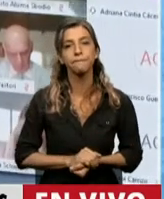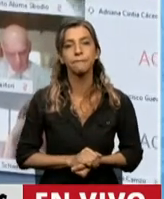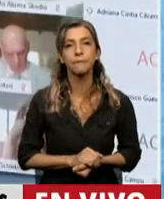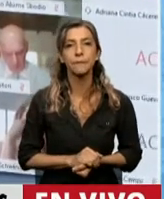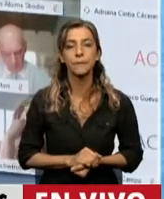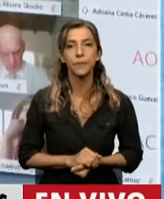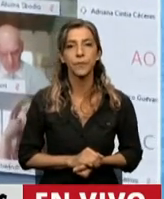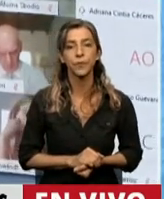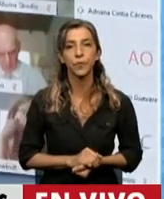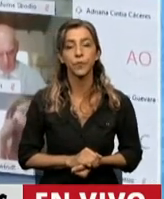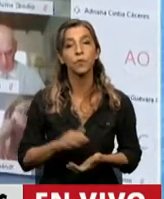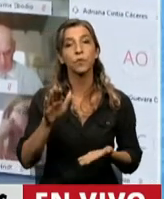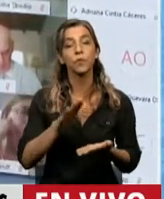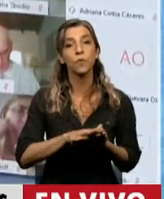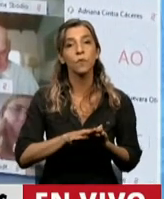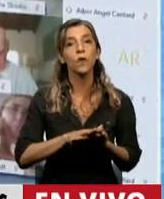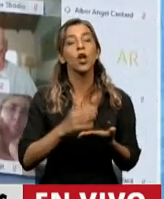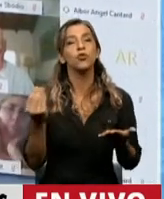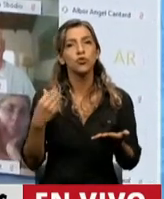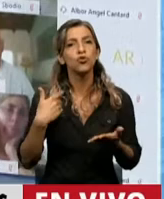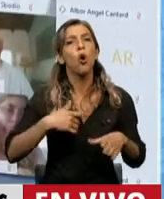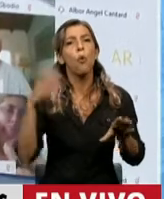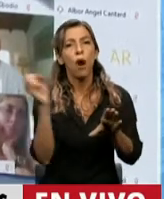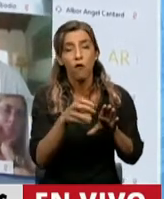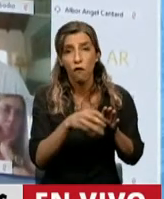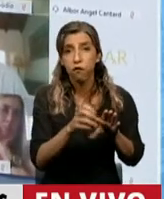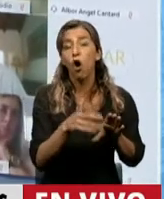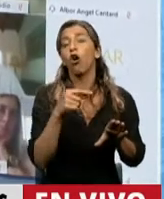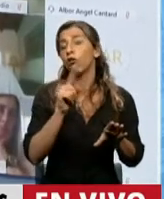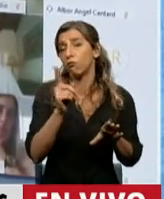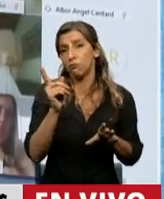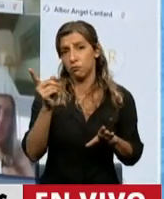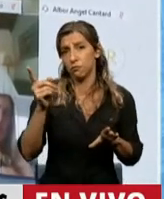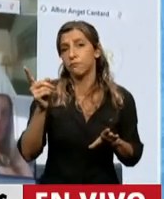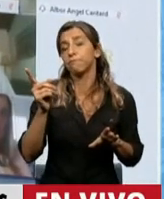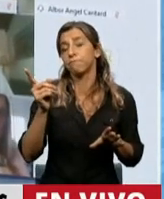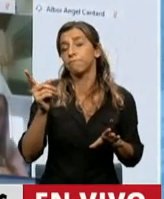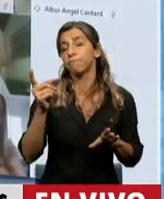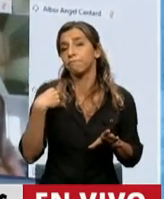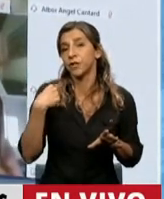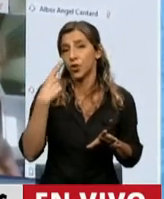El tema del blindaje del Fondo de Garantía de Sustentabilidad es notable, como acá ya dijo